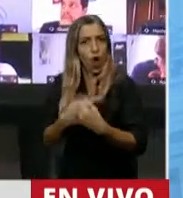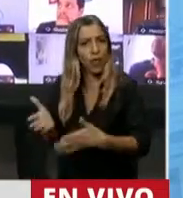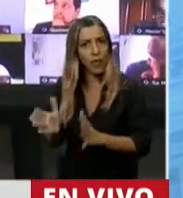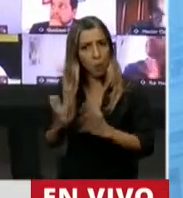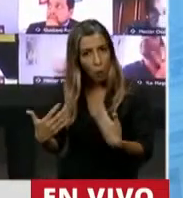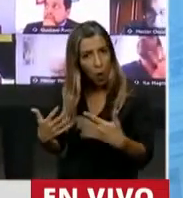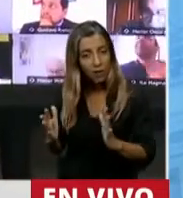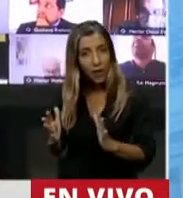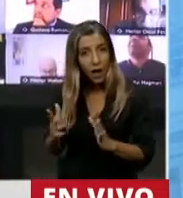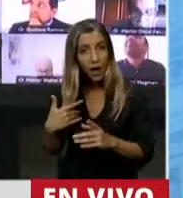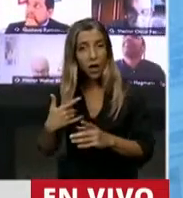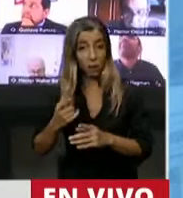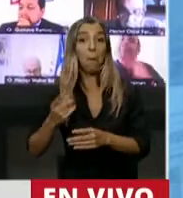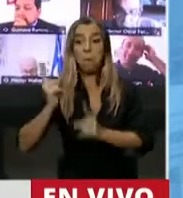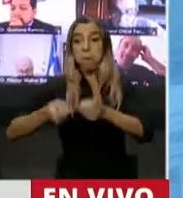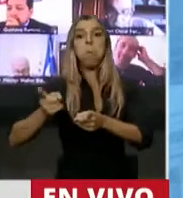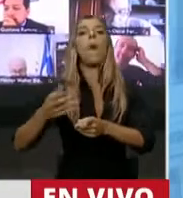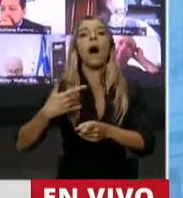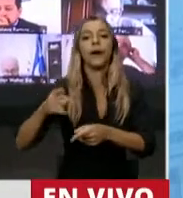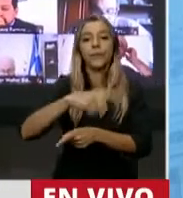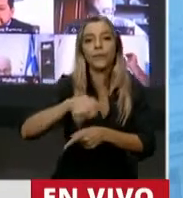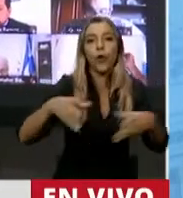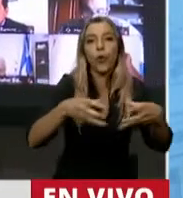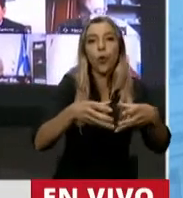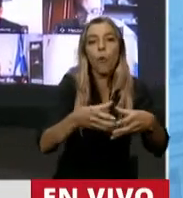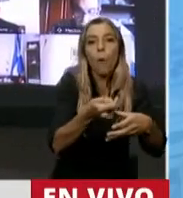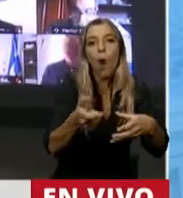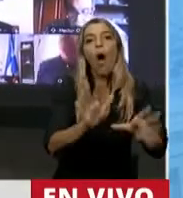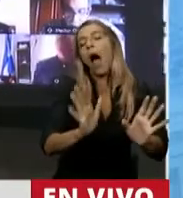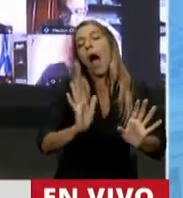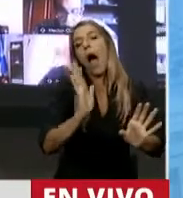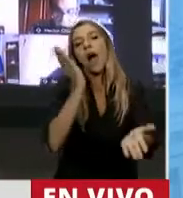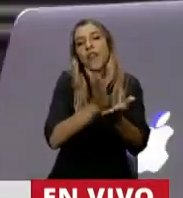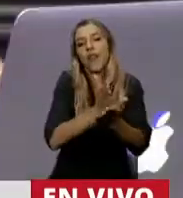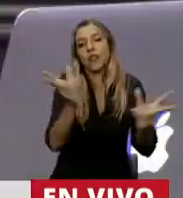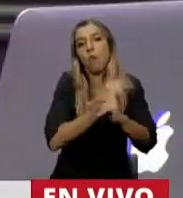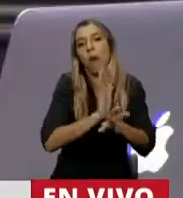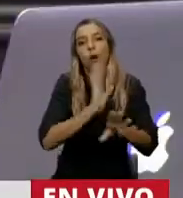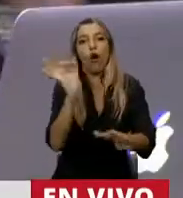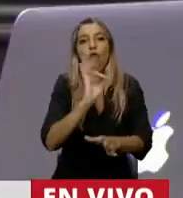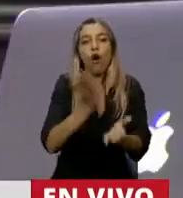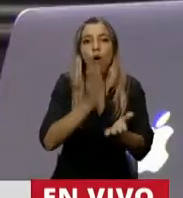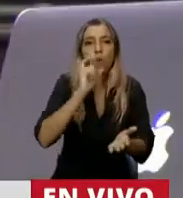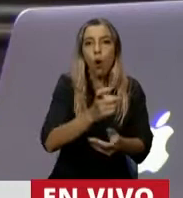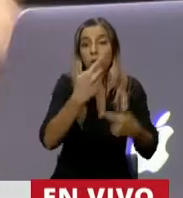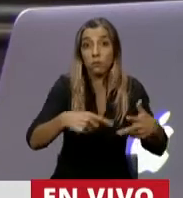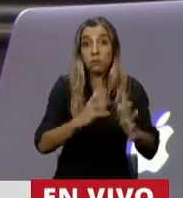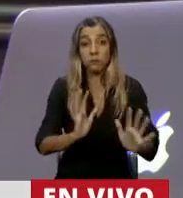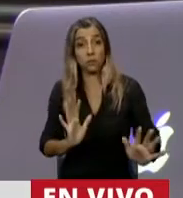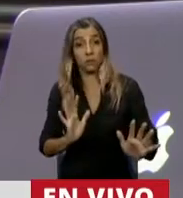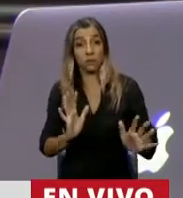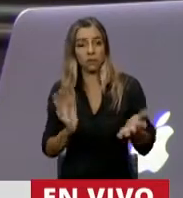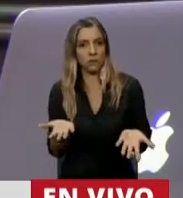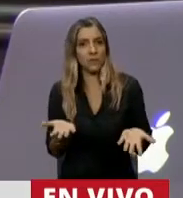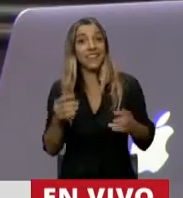a una minoría violentando sus derechos. Y no me refiero a pagar un impuesto, sino a aplicar derechos que